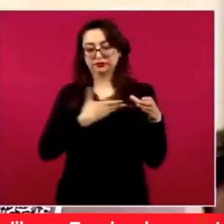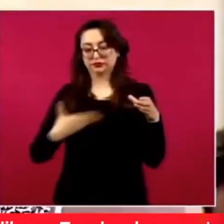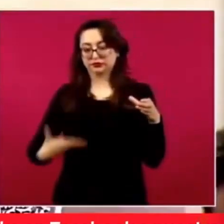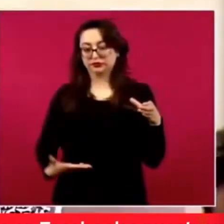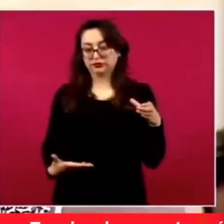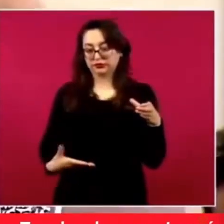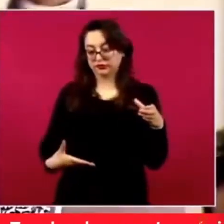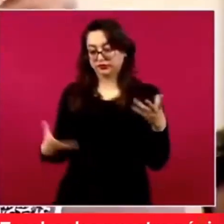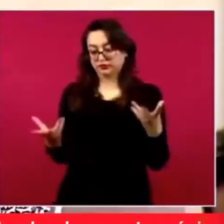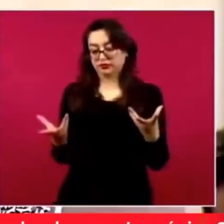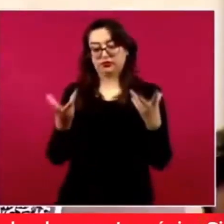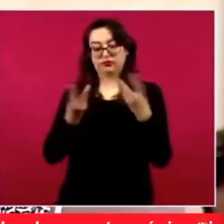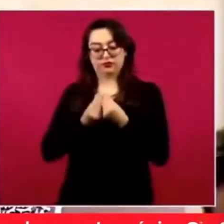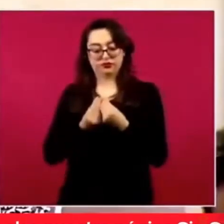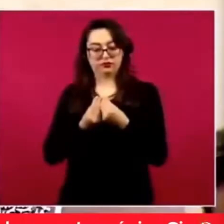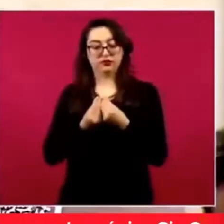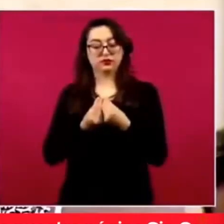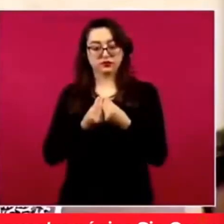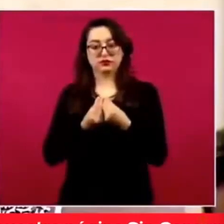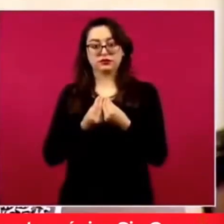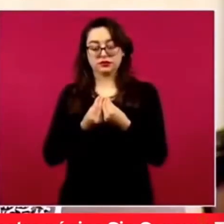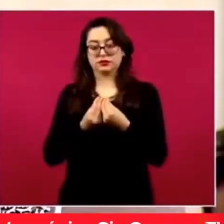con el presidente.